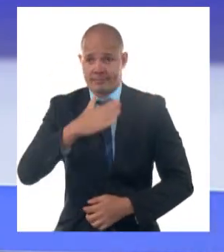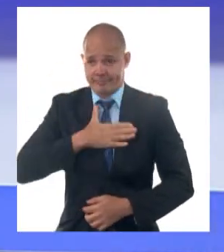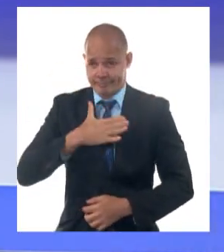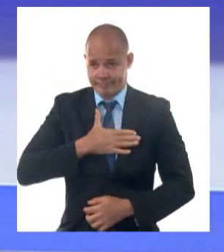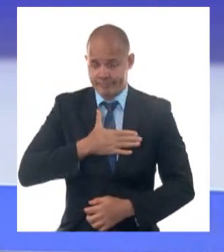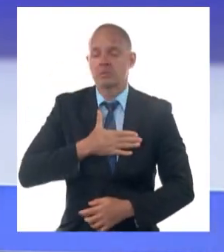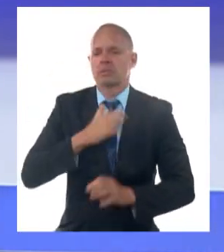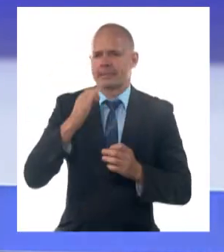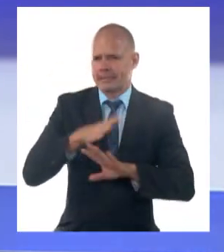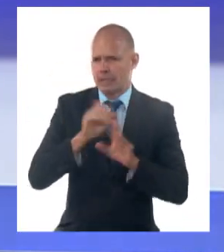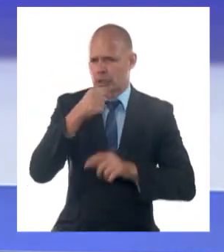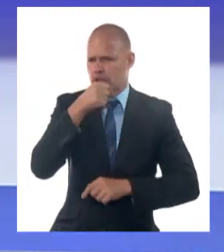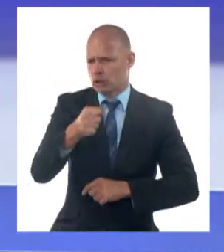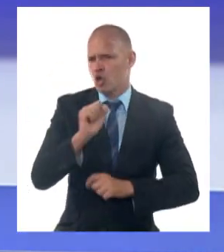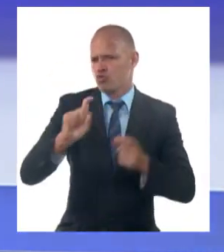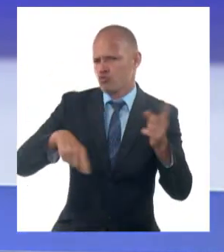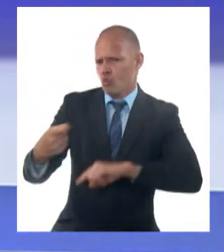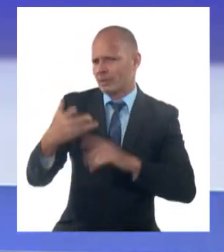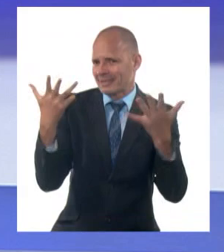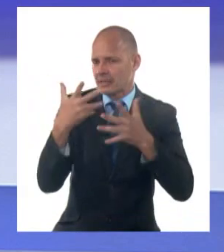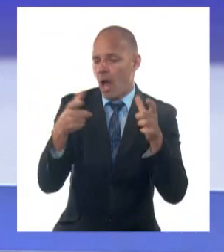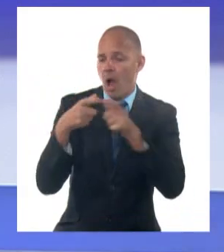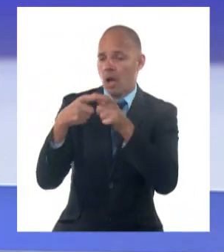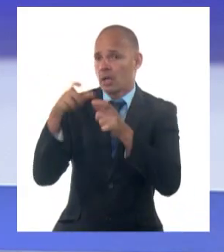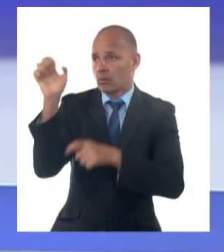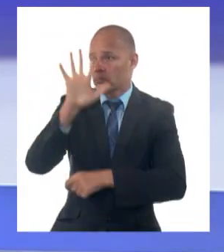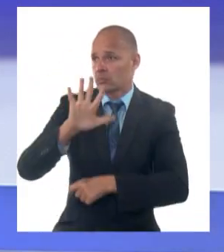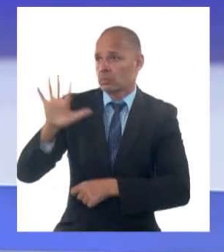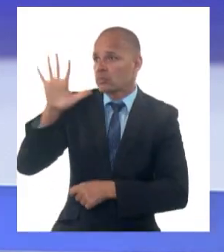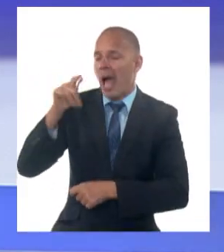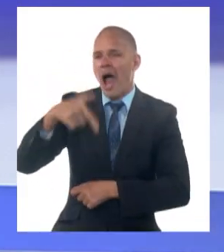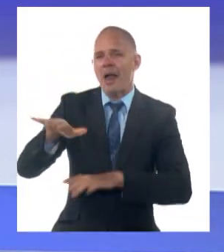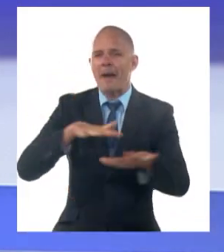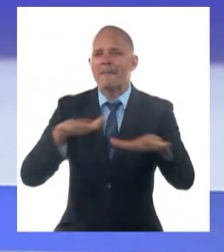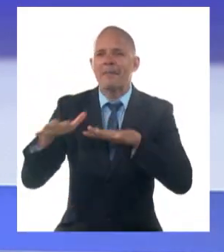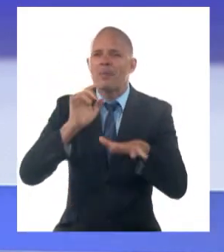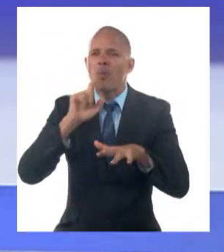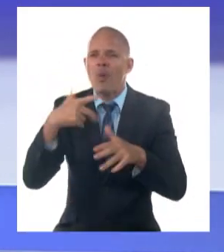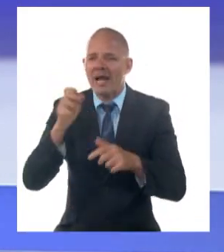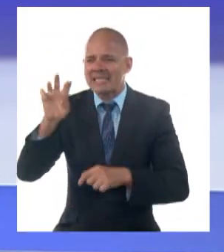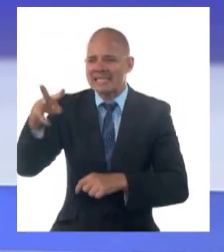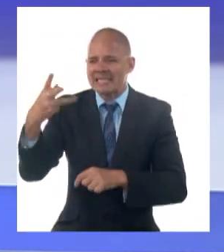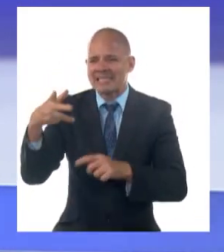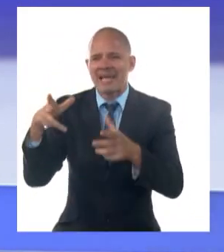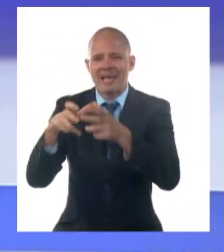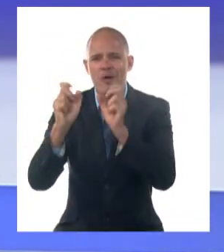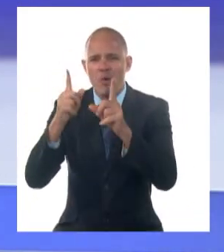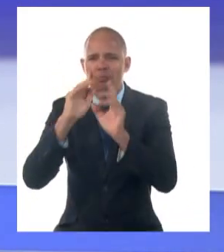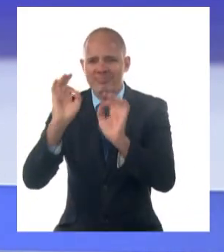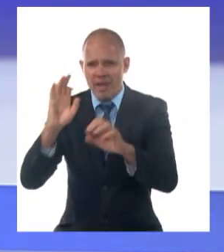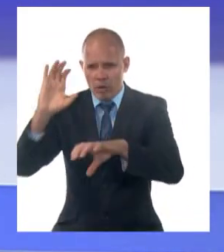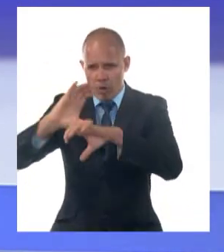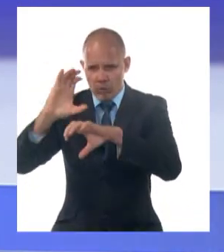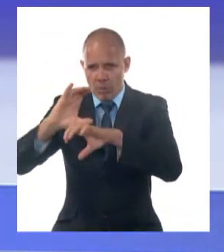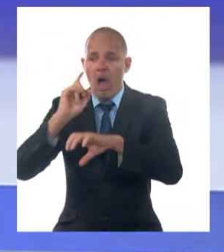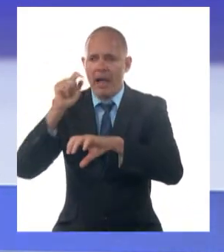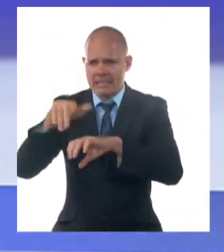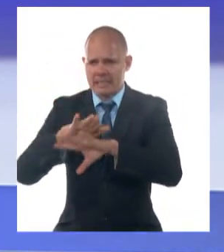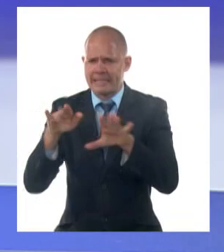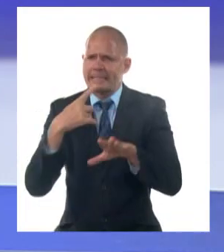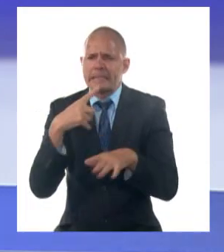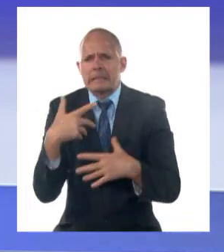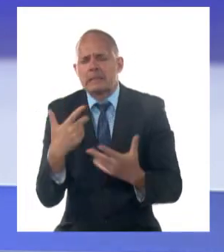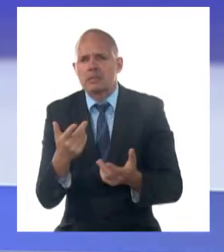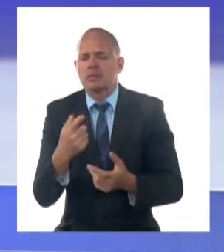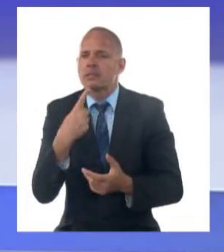conducta manipuladora en la preparación de la Tercera Cumbre CELAC Unión Europea por parte de Bruselas. El canciller cubano enfatizó que